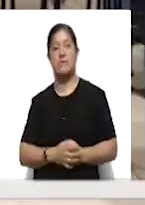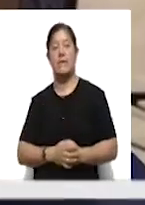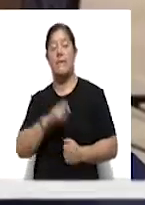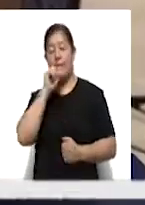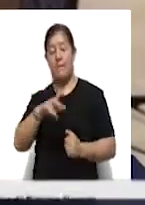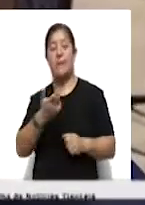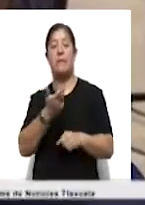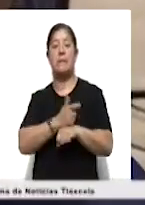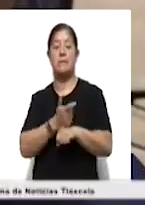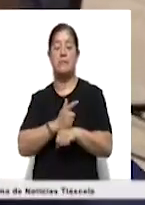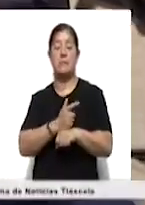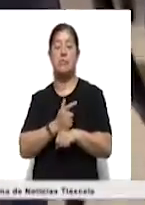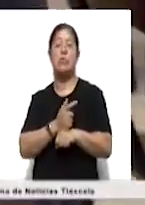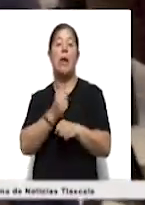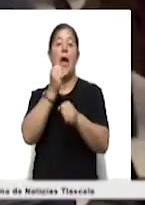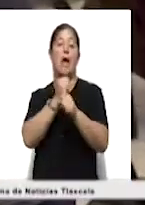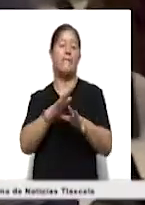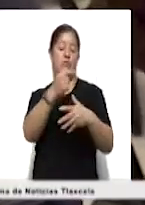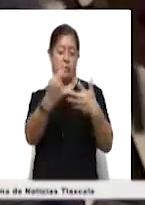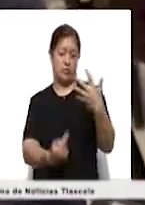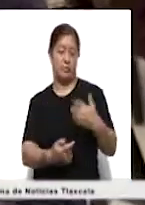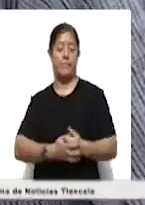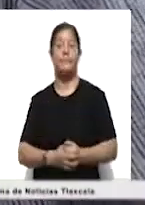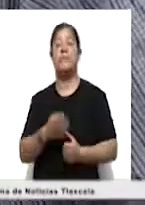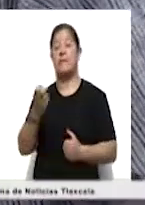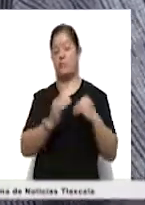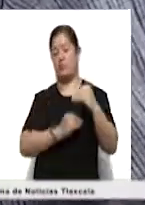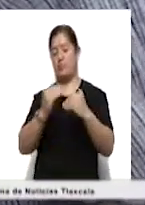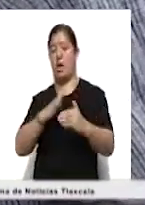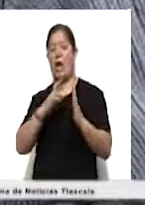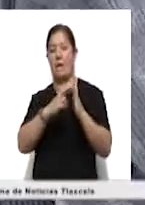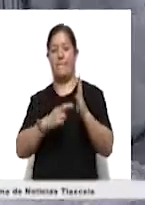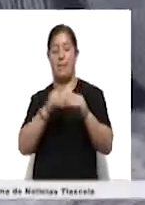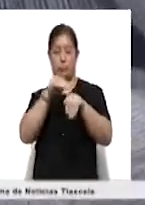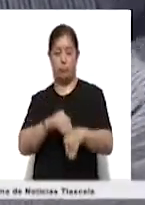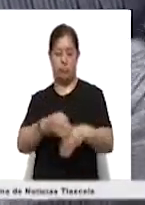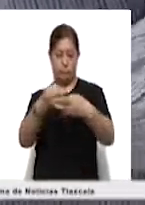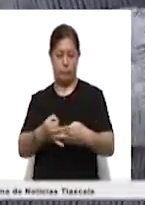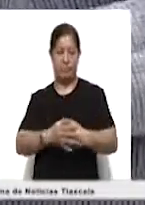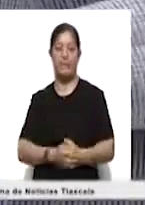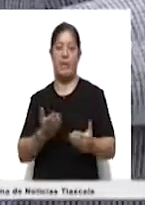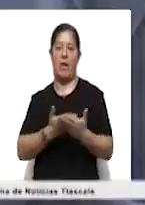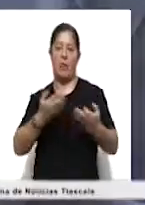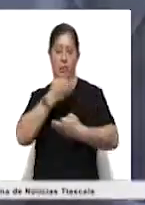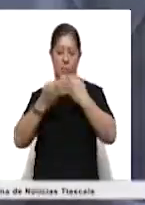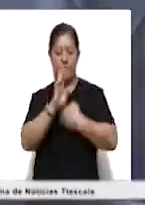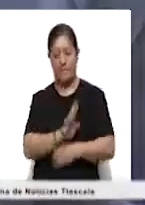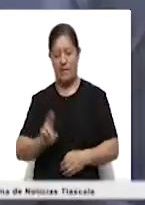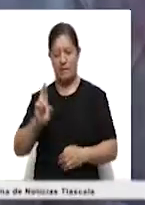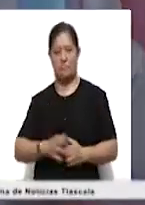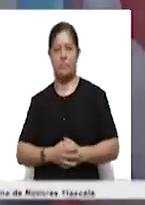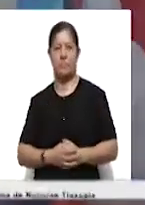así como la licenciatura en datos. Dicho procedimiento se realizó bajo estrictas medidas sanitarias. Ahora Noticias, Belén Rodríguez.